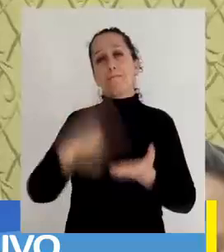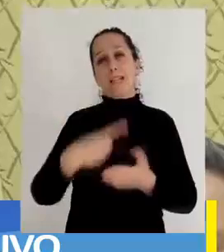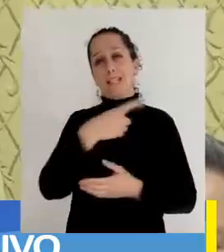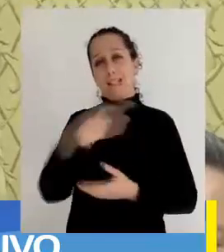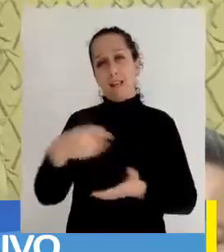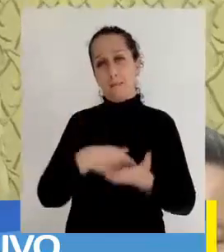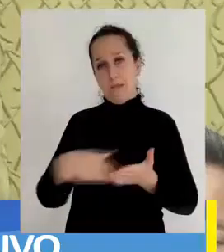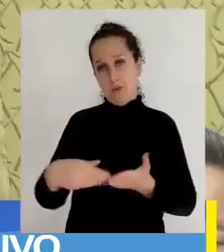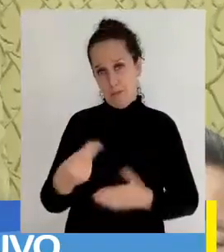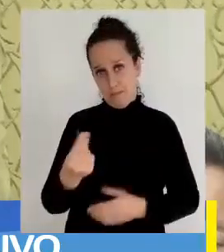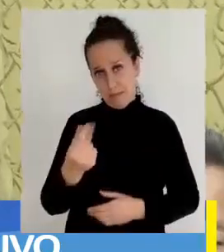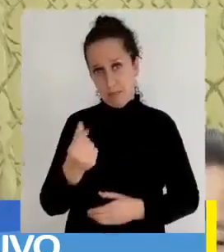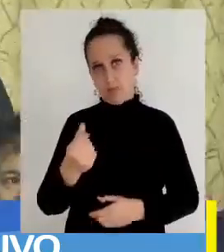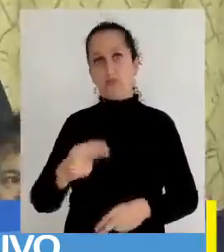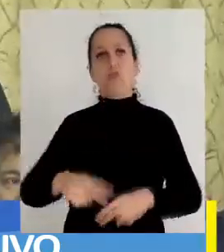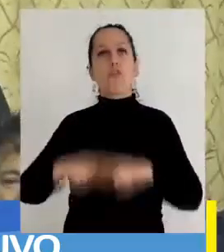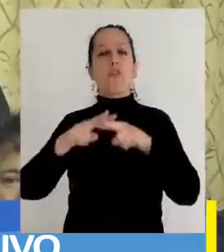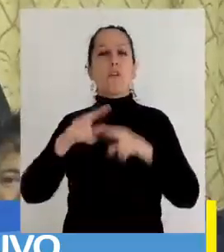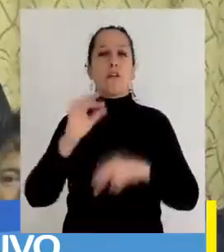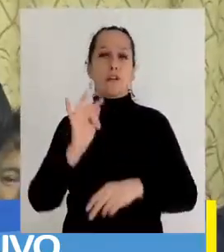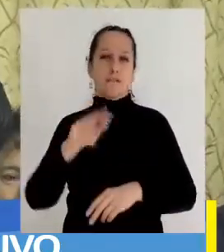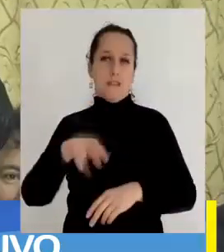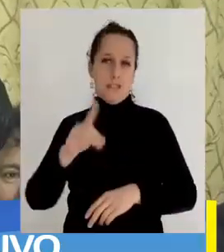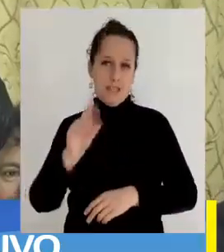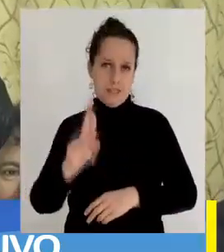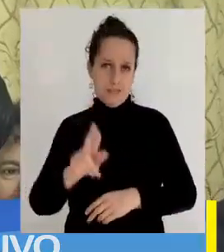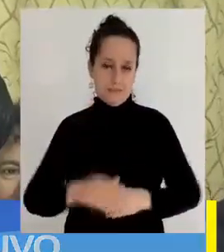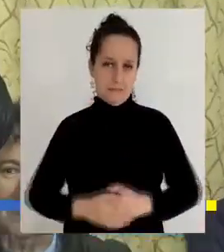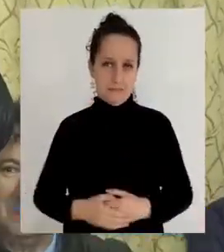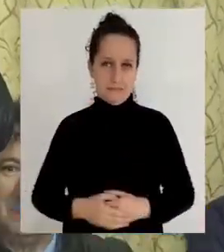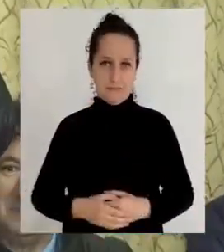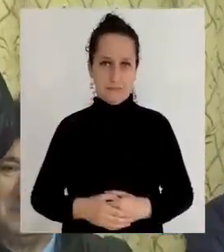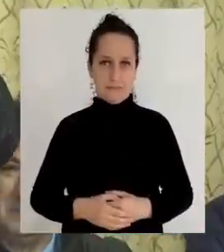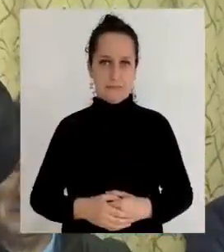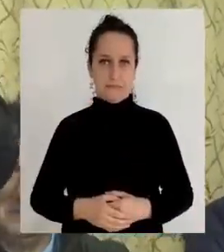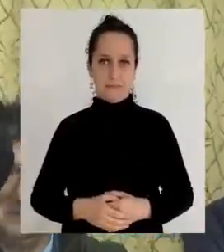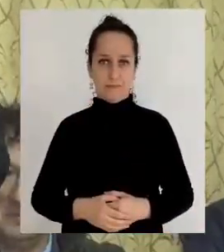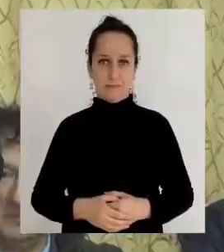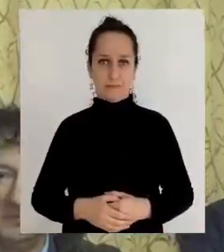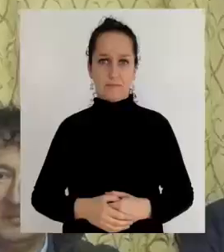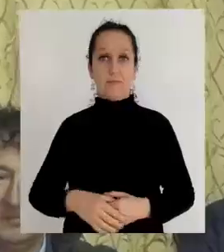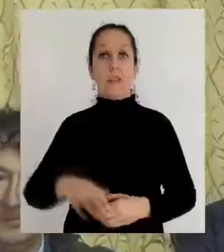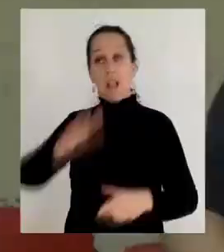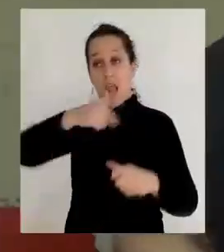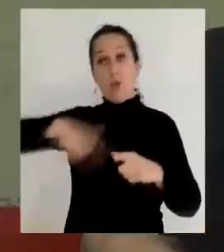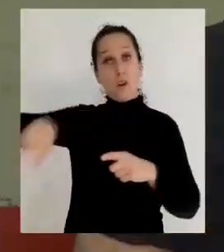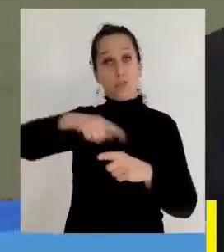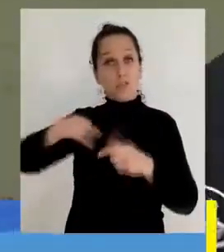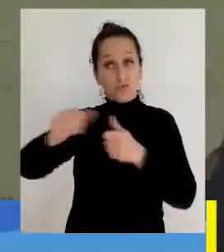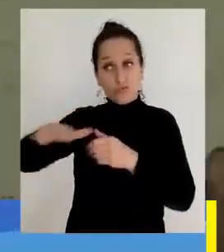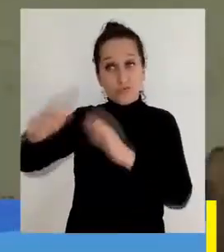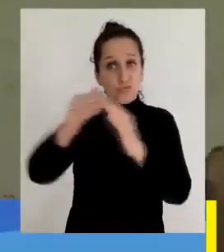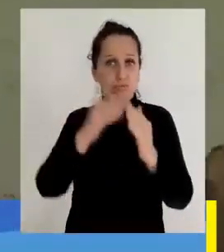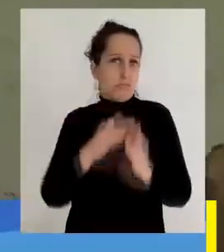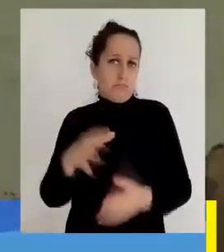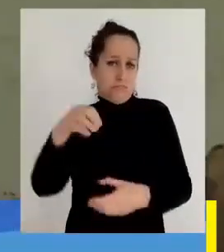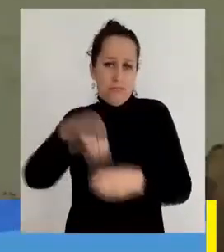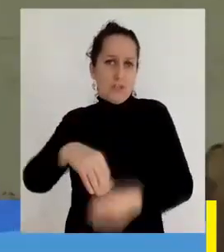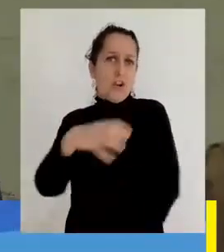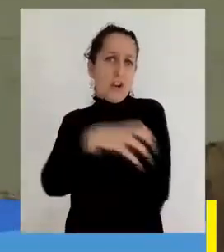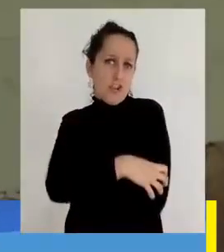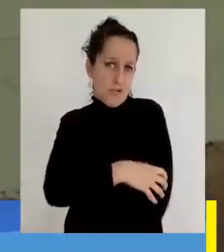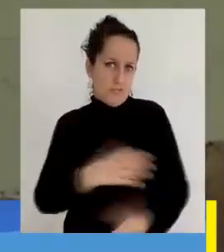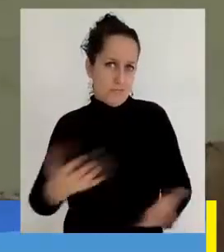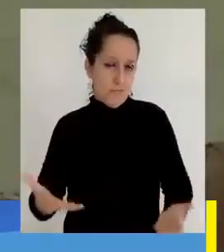a los 1.100 millones de pesos del Fondo Nacional de Desarrollo Regional. Lorenzo Arena es parte de la región y lo que hace el gobierno